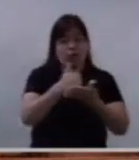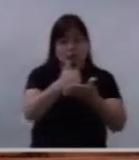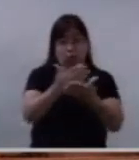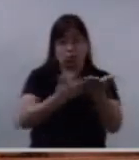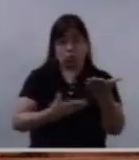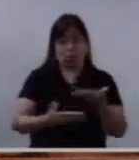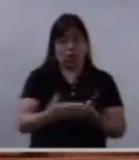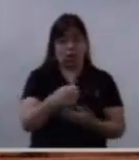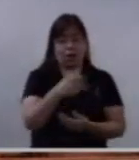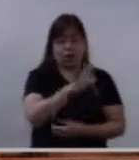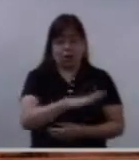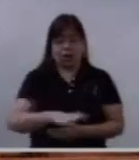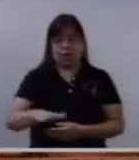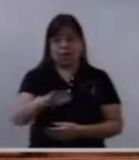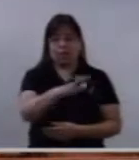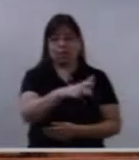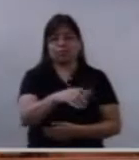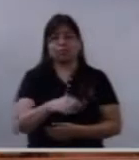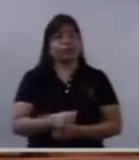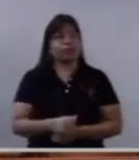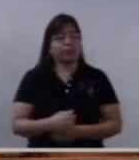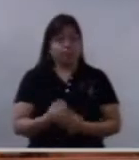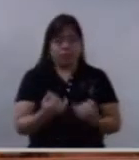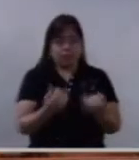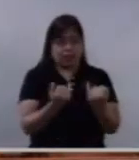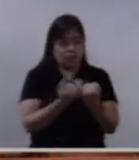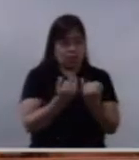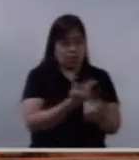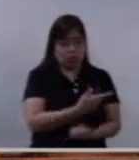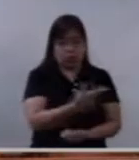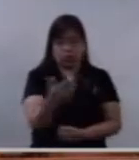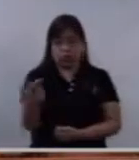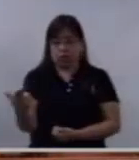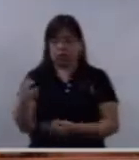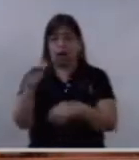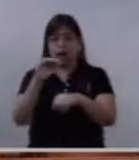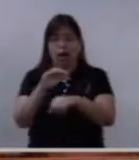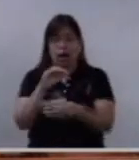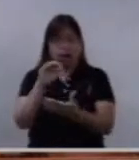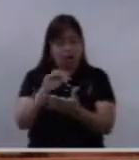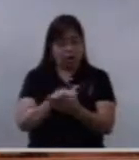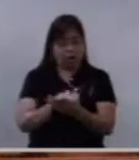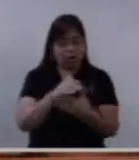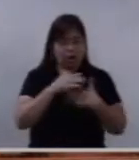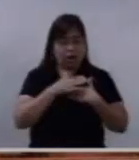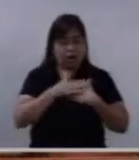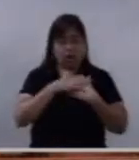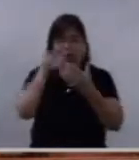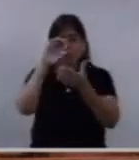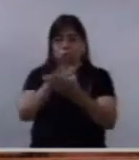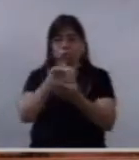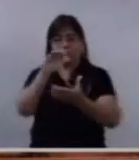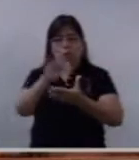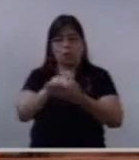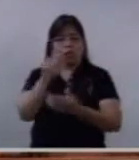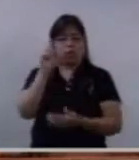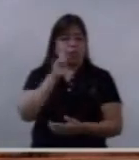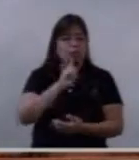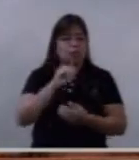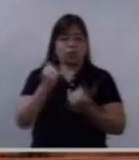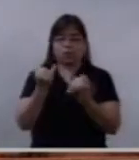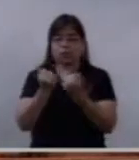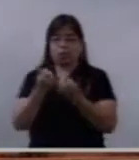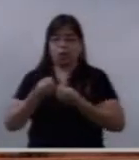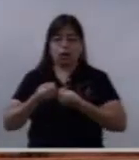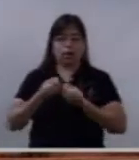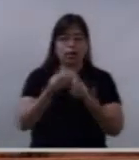Ustedes, en el amor a su esposa, a su esposo, a sus hijos. Esto es lo que hoy